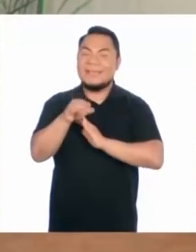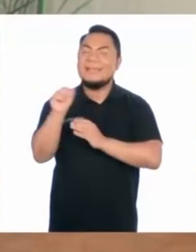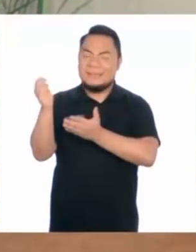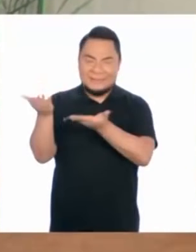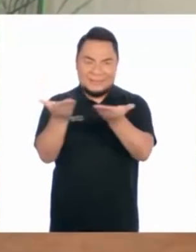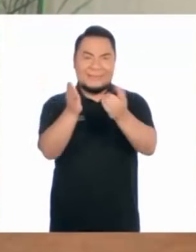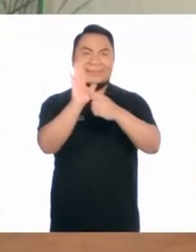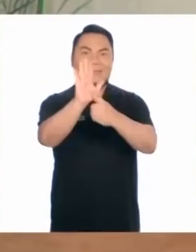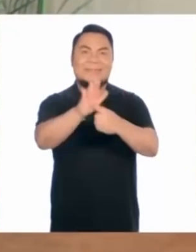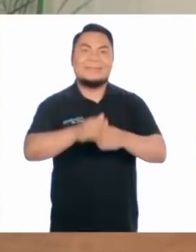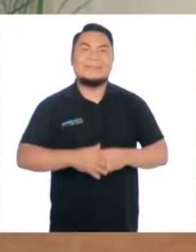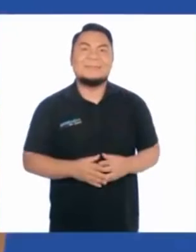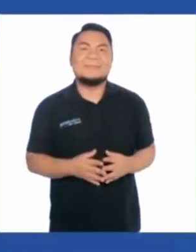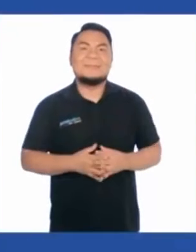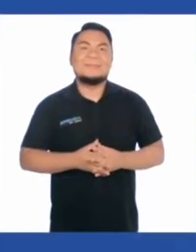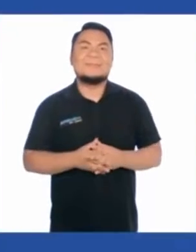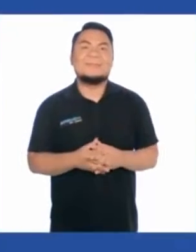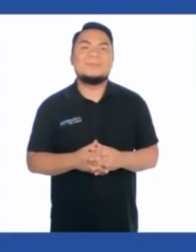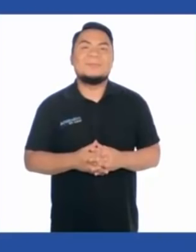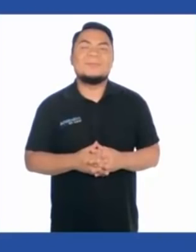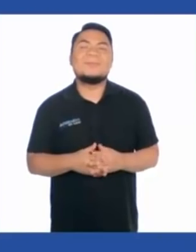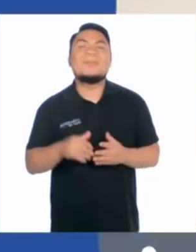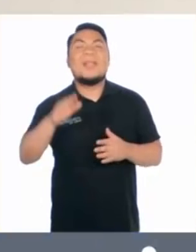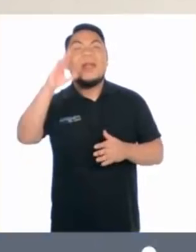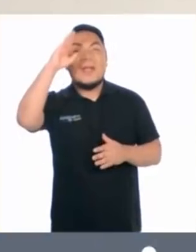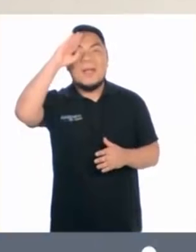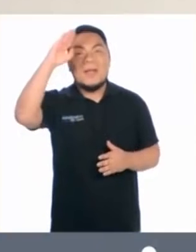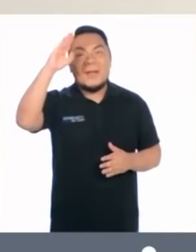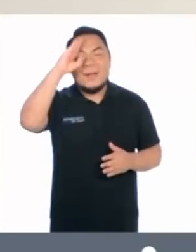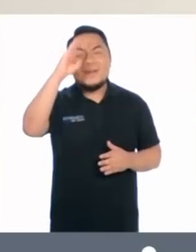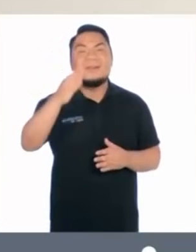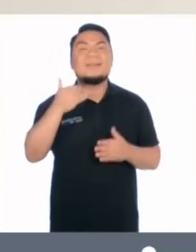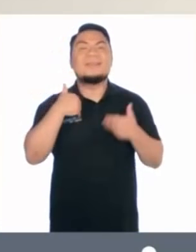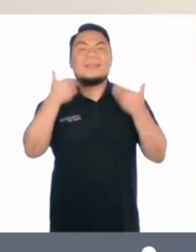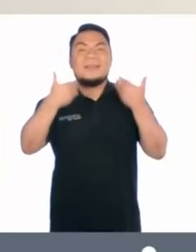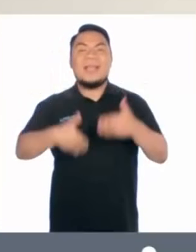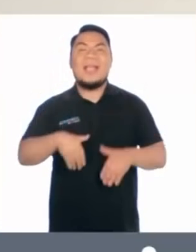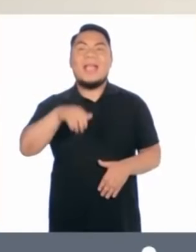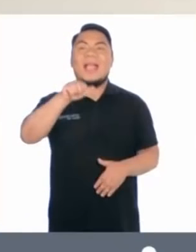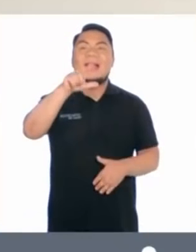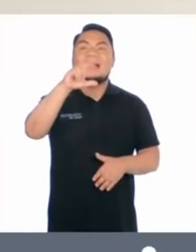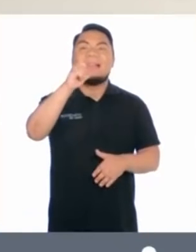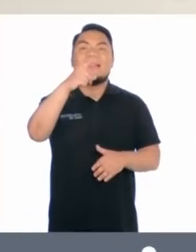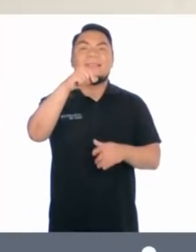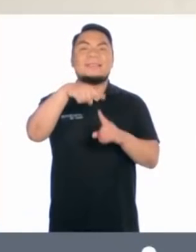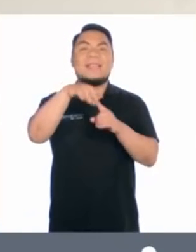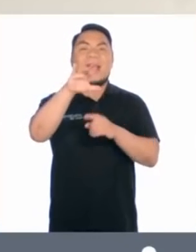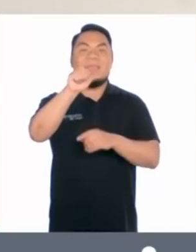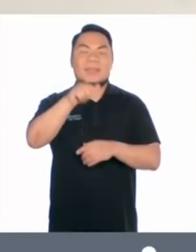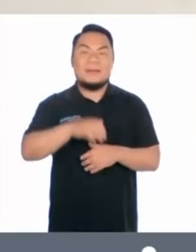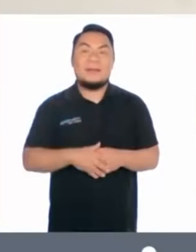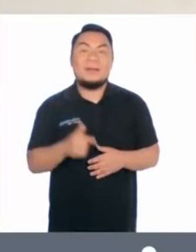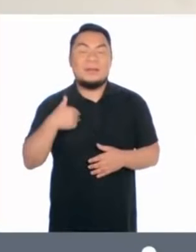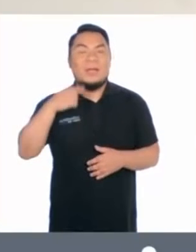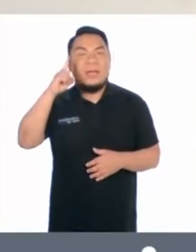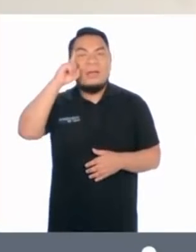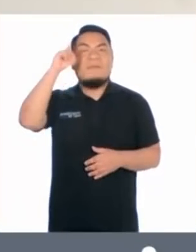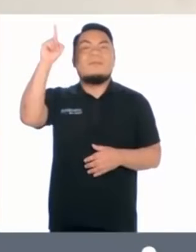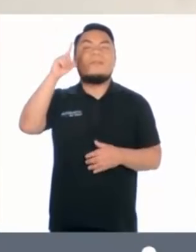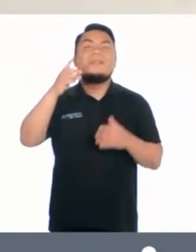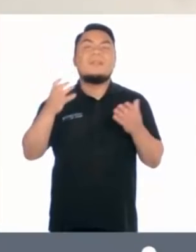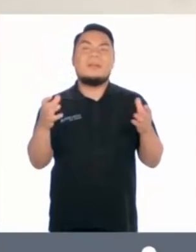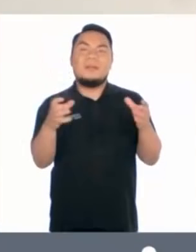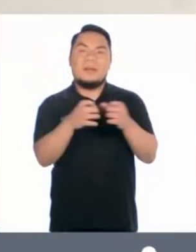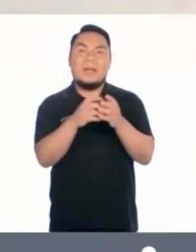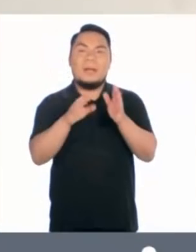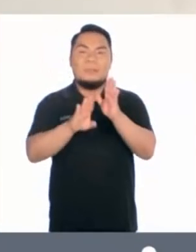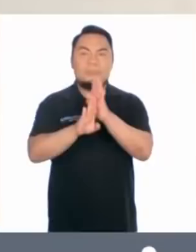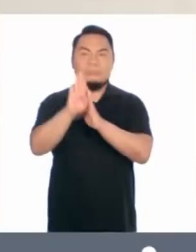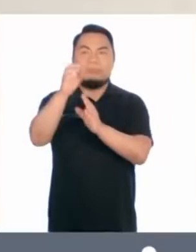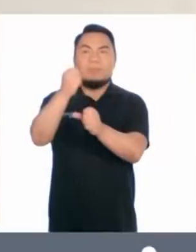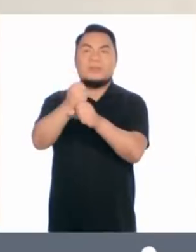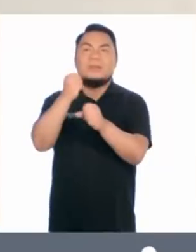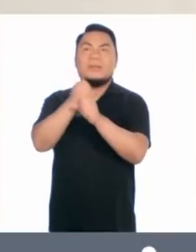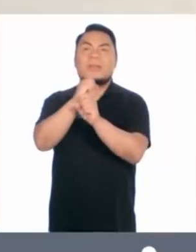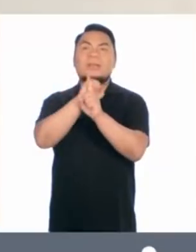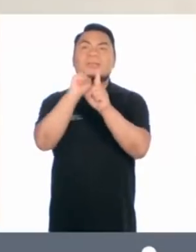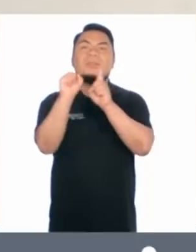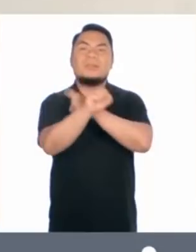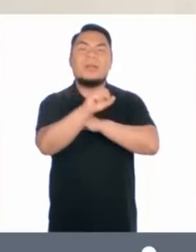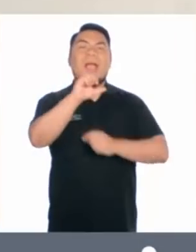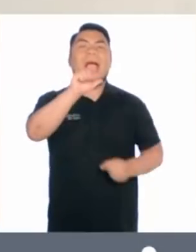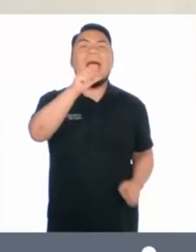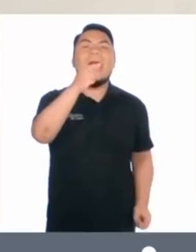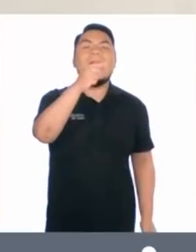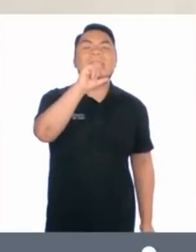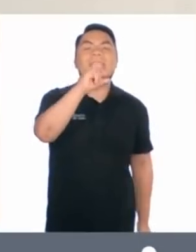¡Vamos, enséñanos! Hola, yo soy Alessandra Sotomayor. Fundadora y CEO del emprendimiento